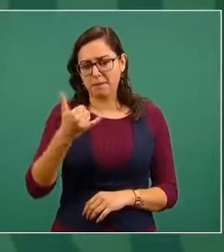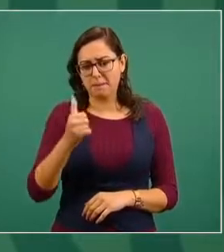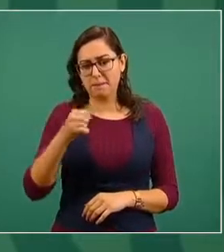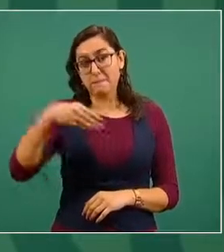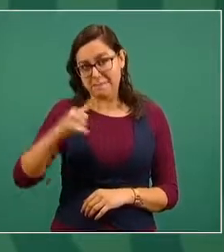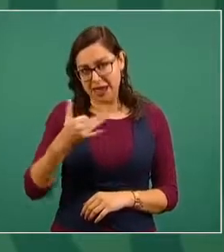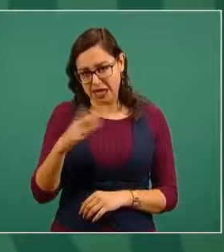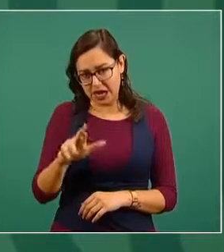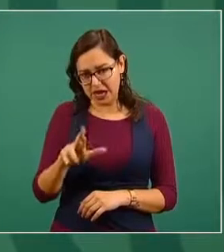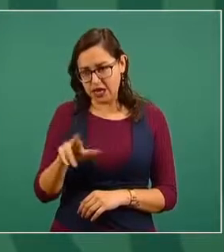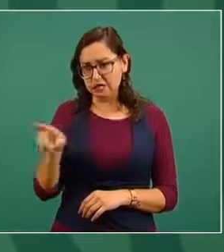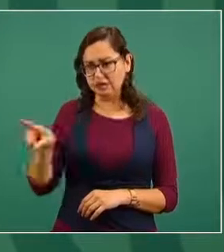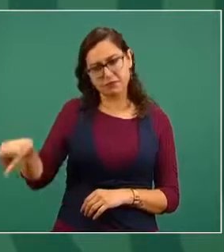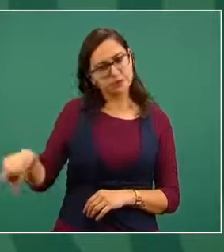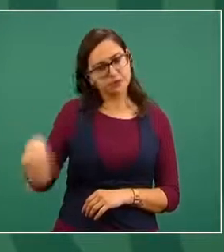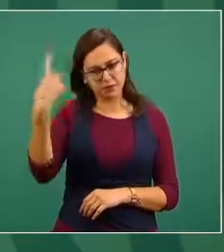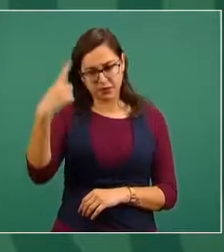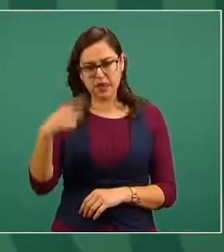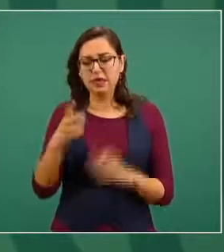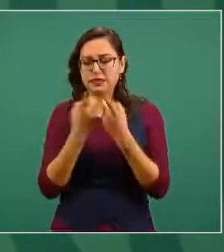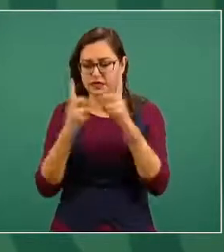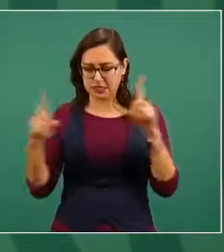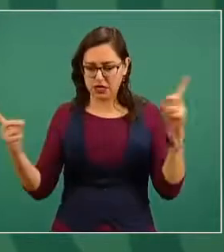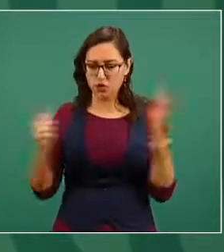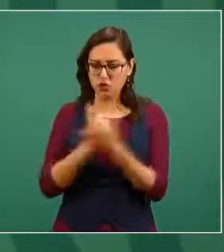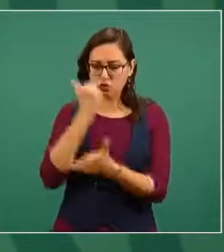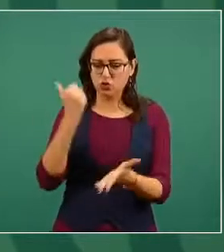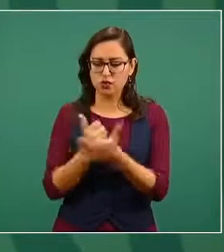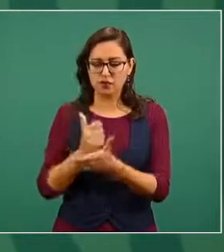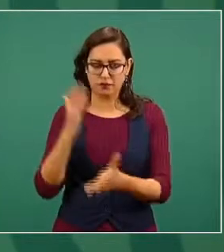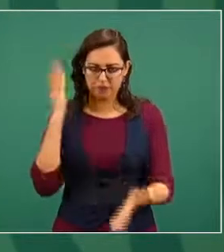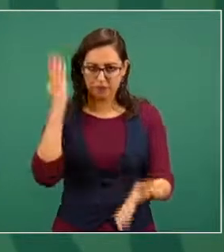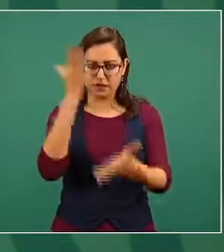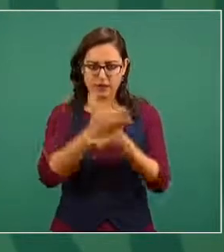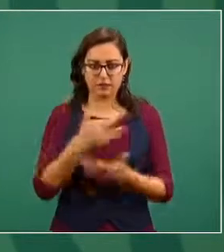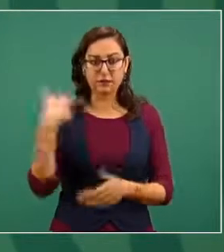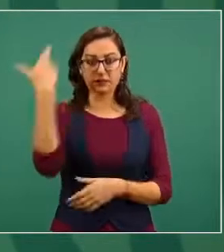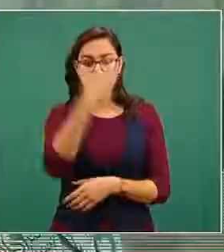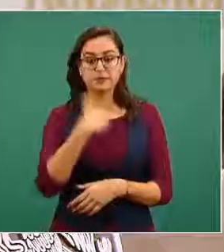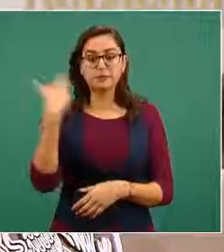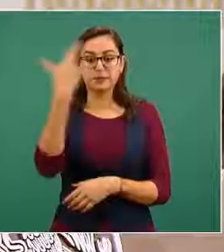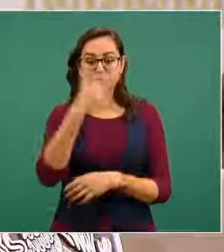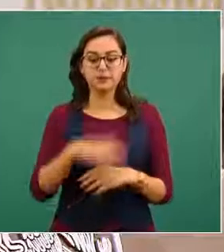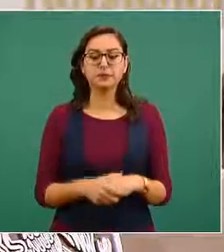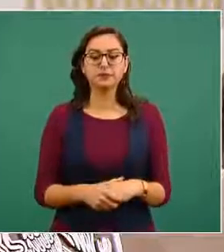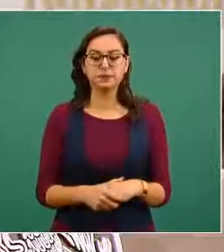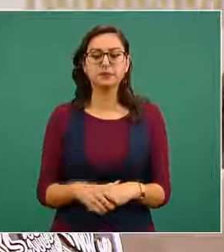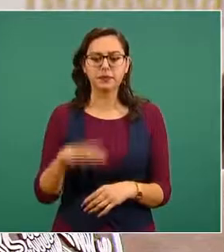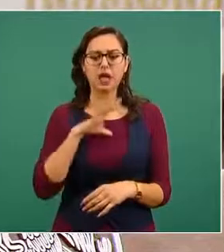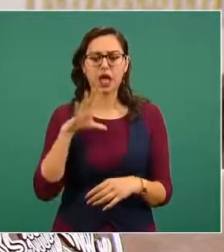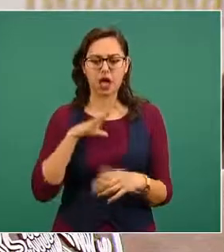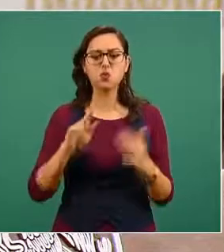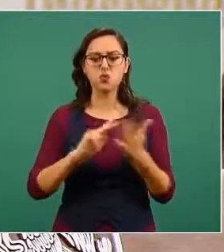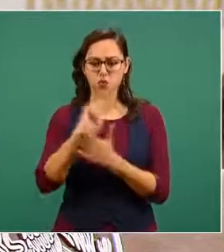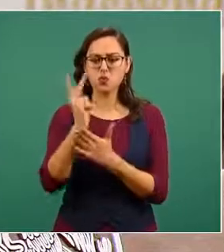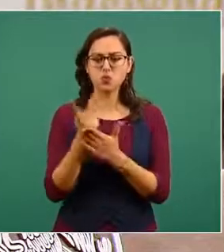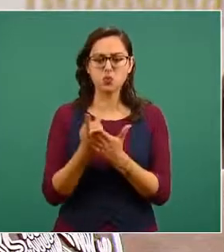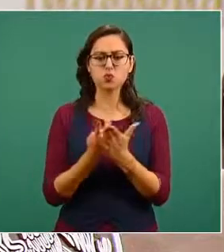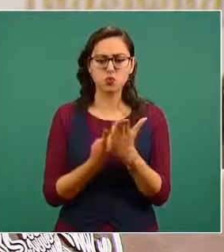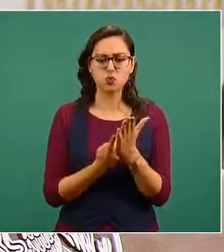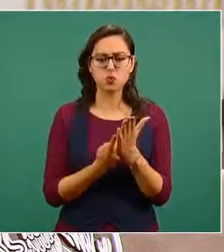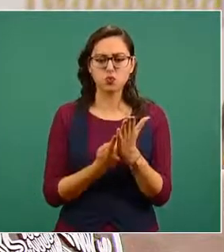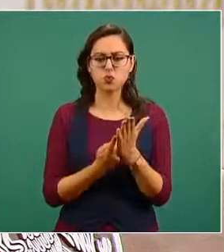petición de la colonia hay un programa que